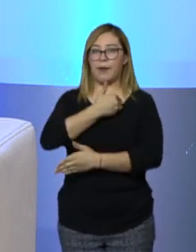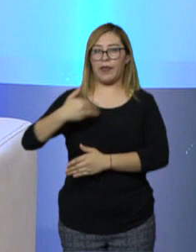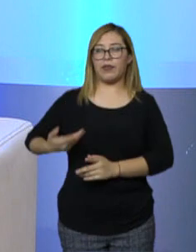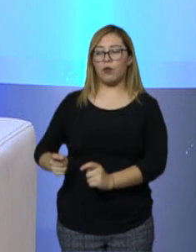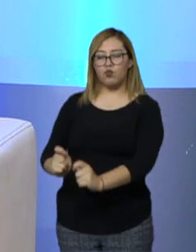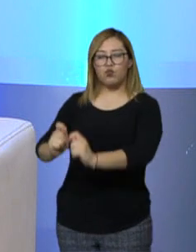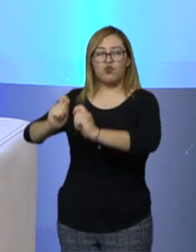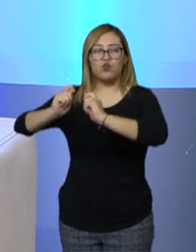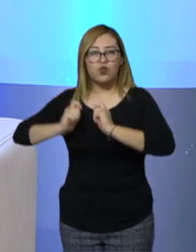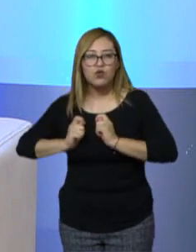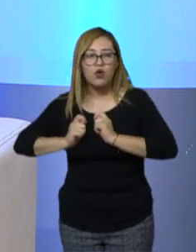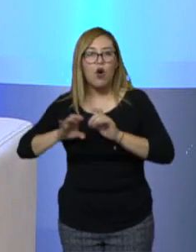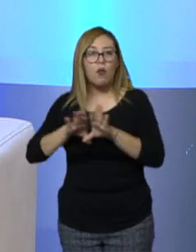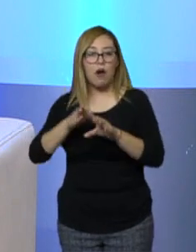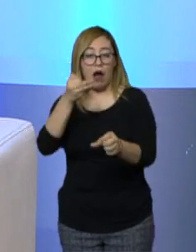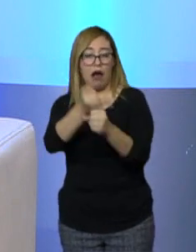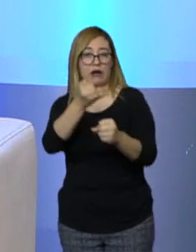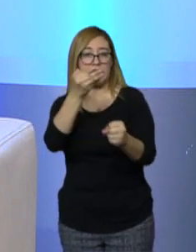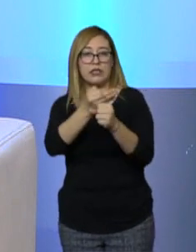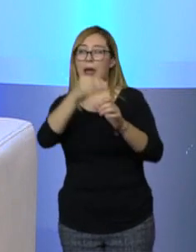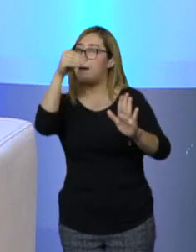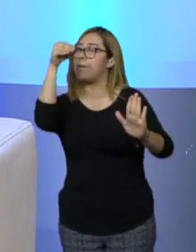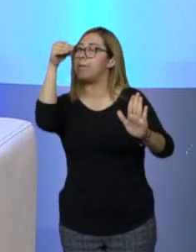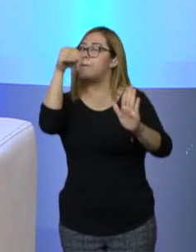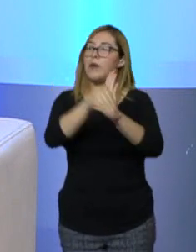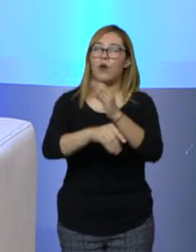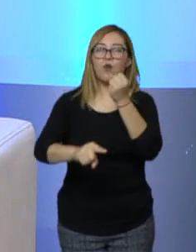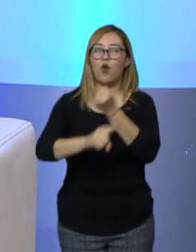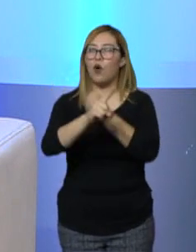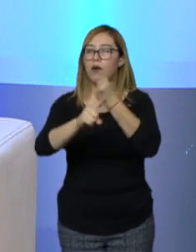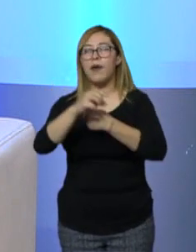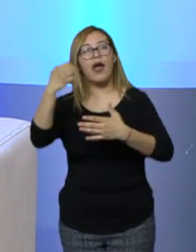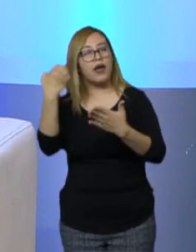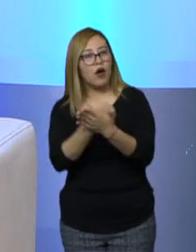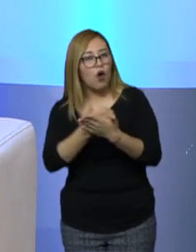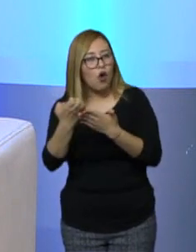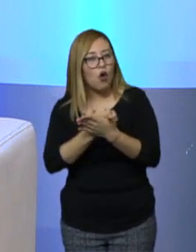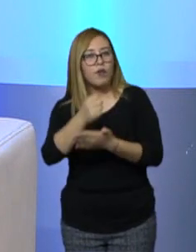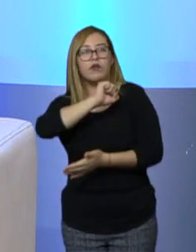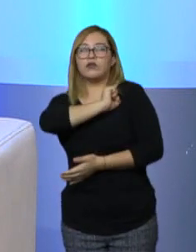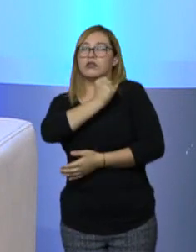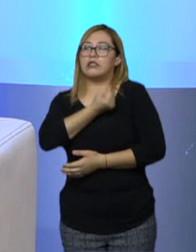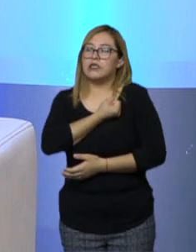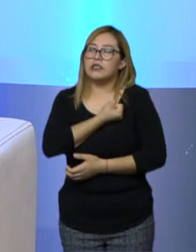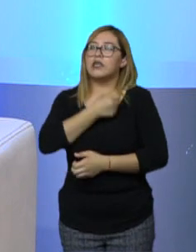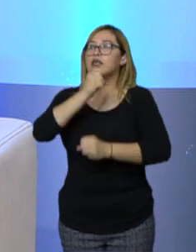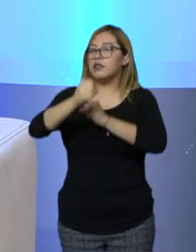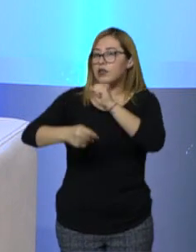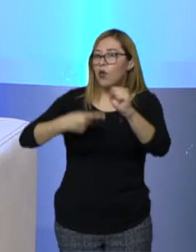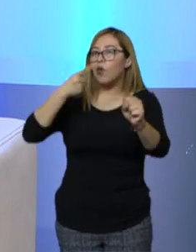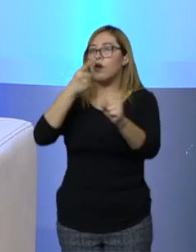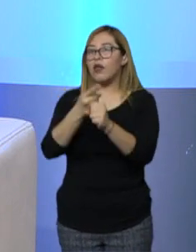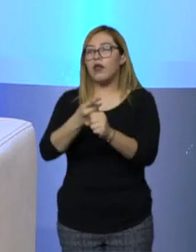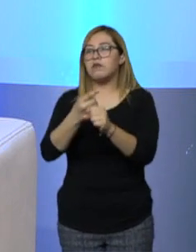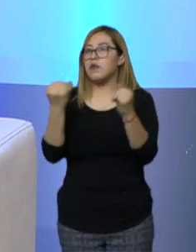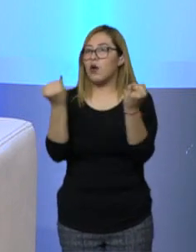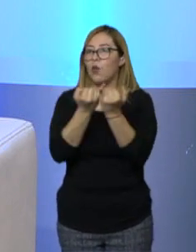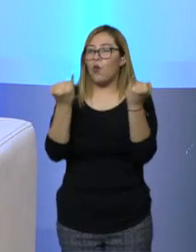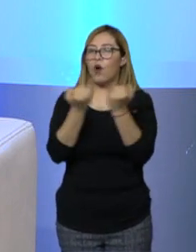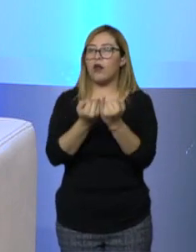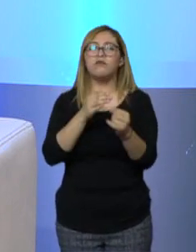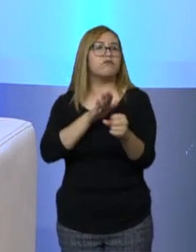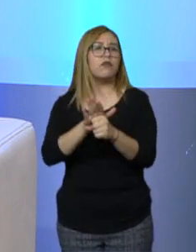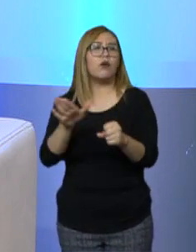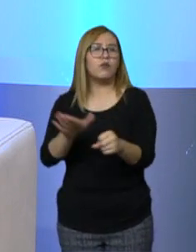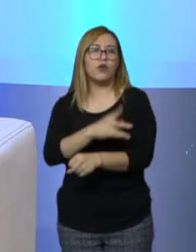se da en plena crisis sanitaria, económica y de seguridad pública. Ocurre también cuando los